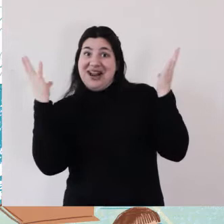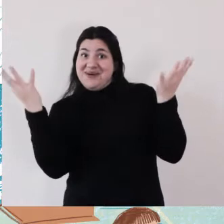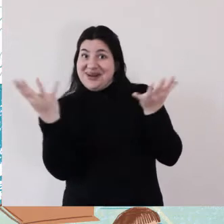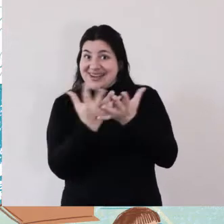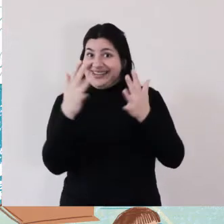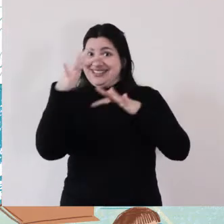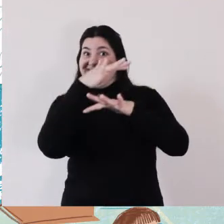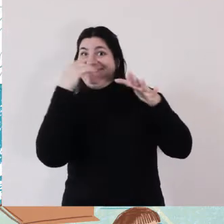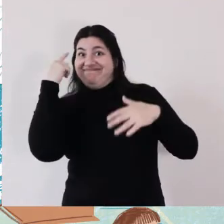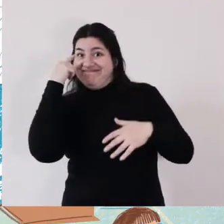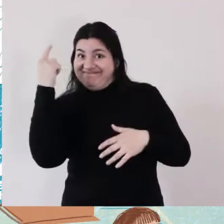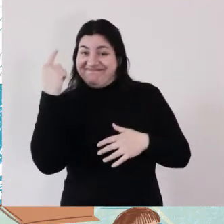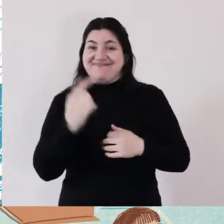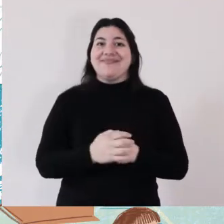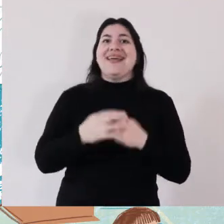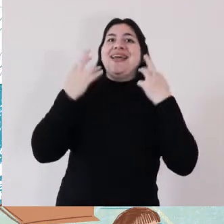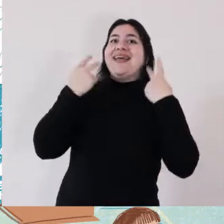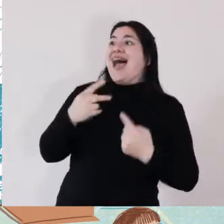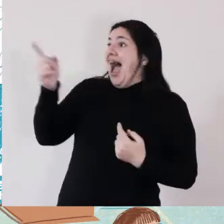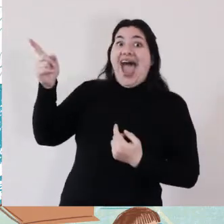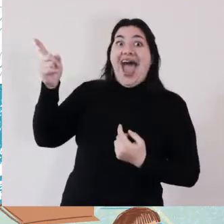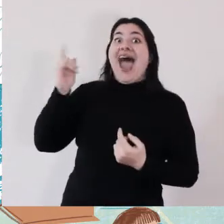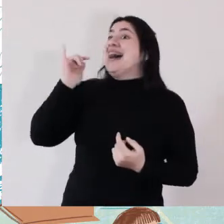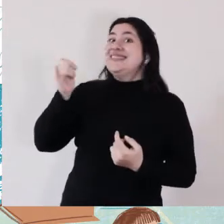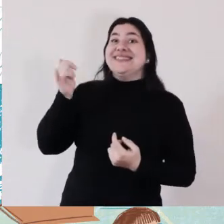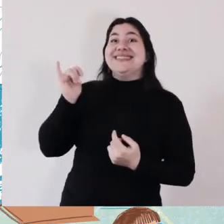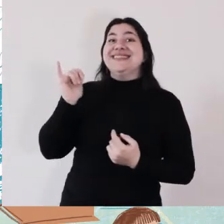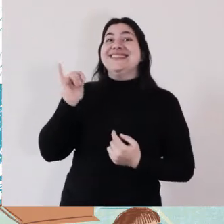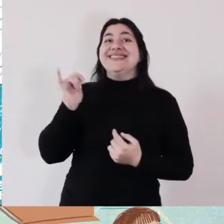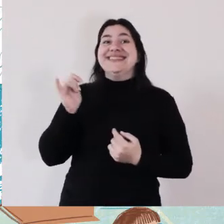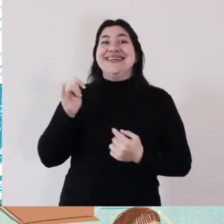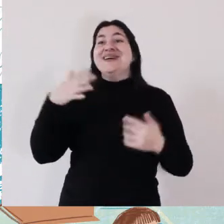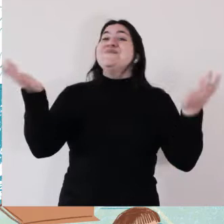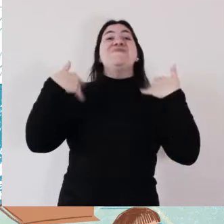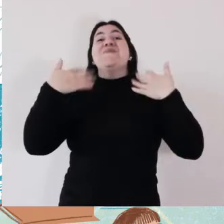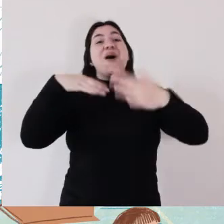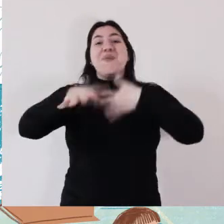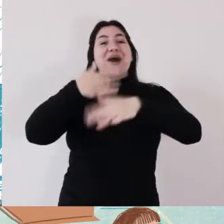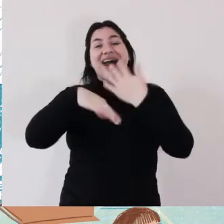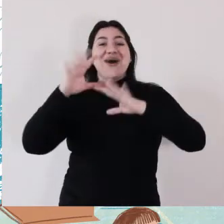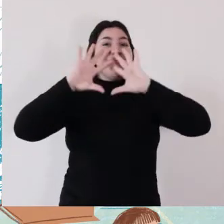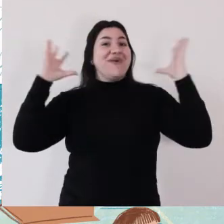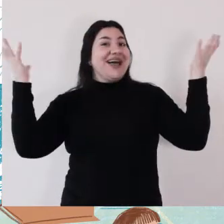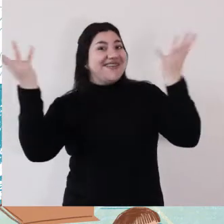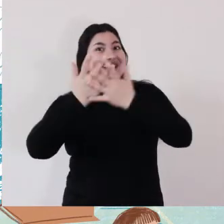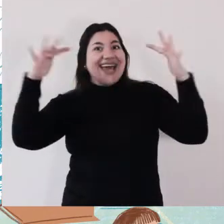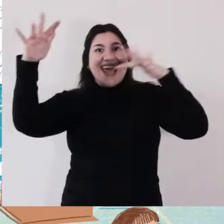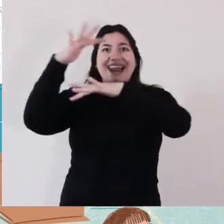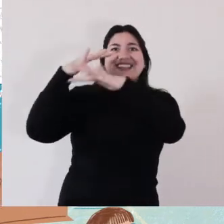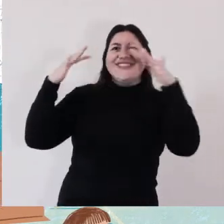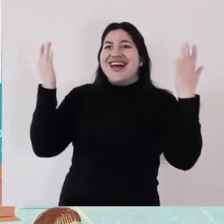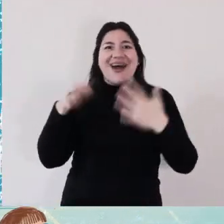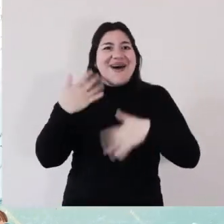universo. Eve, que siempre está atenta, lo escucha y repite fuerte. ¡Juemos al universo!